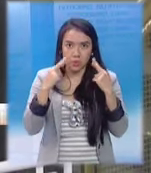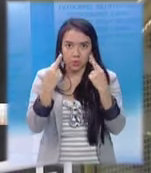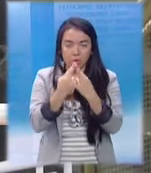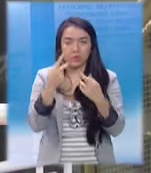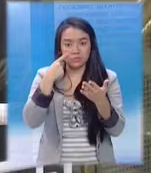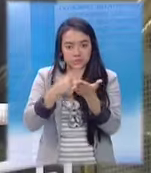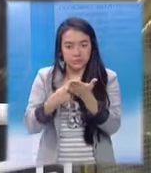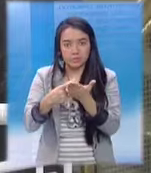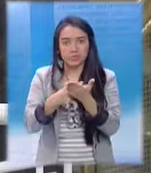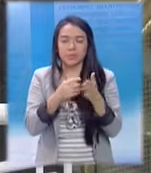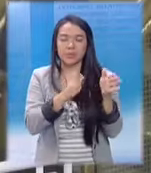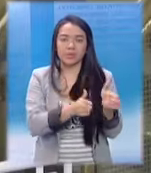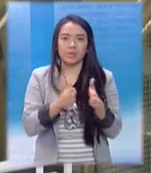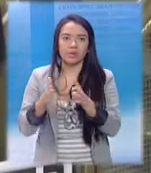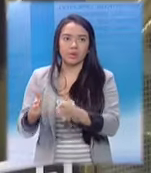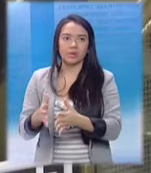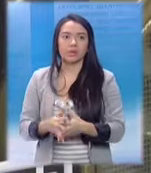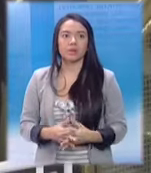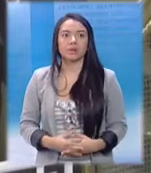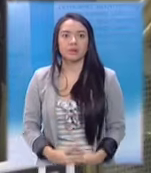Astrid Blanc y Héctor Xutuc.